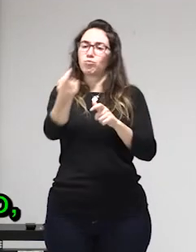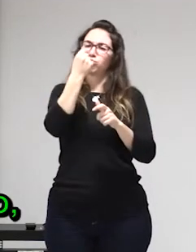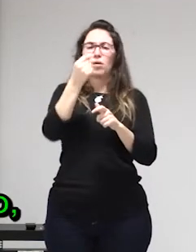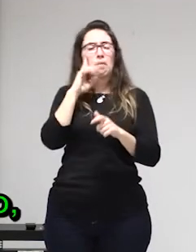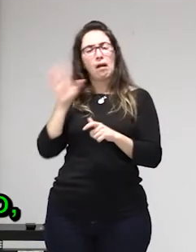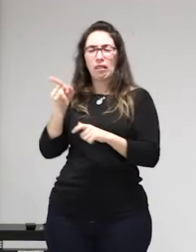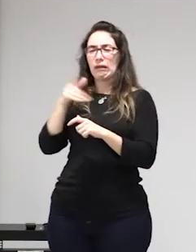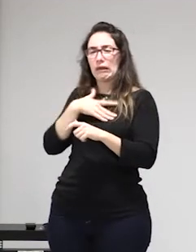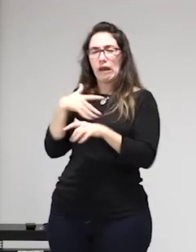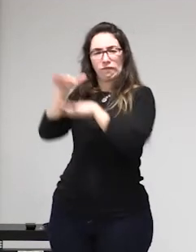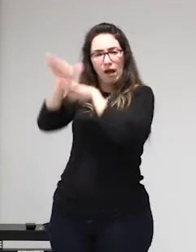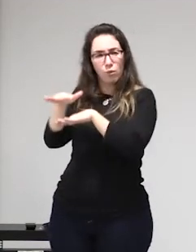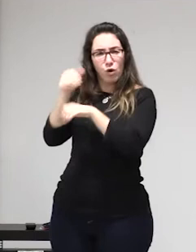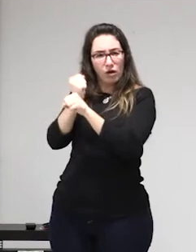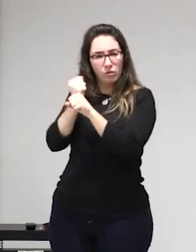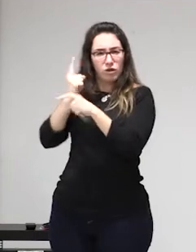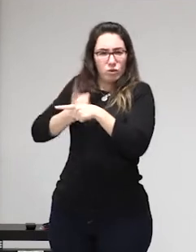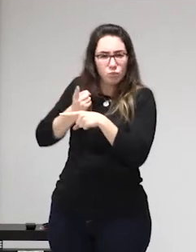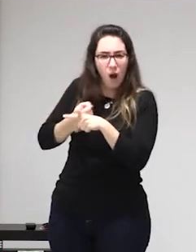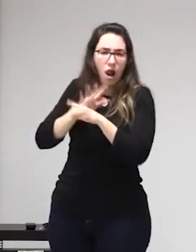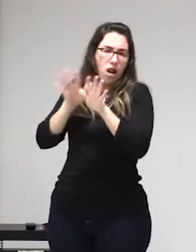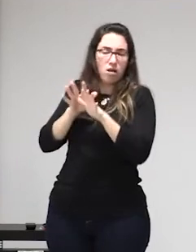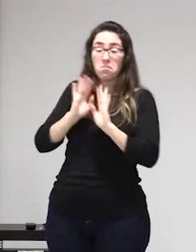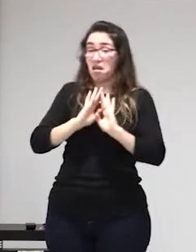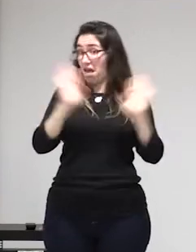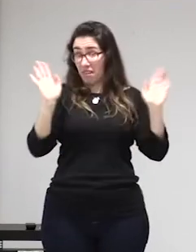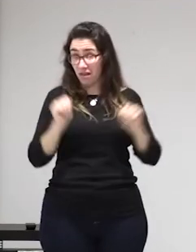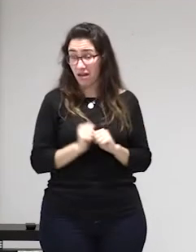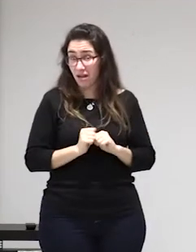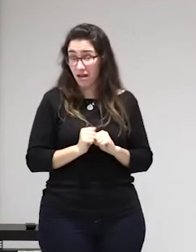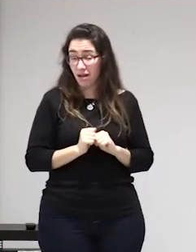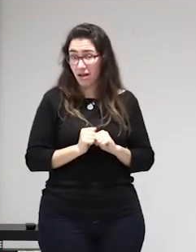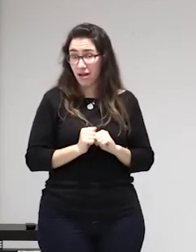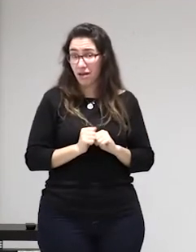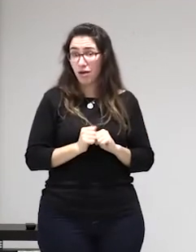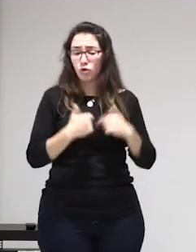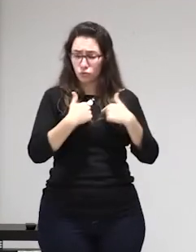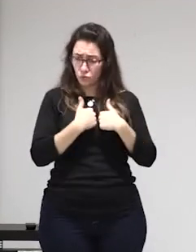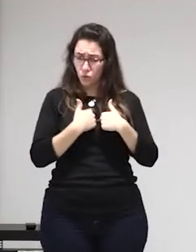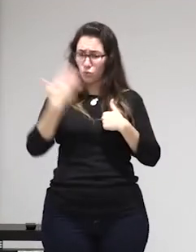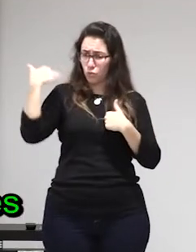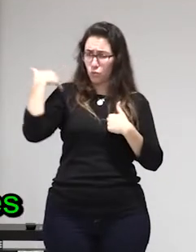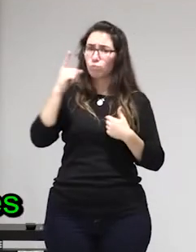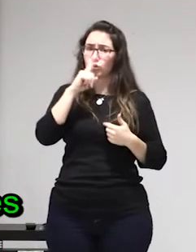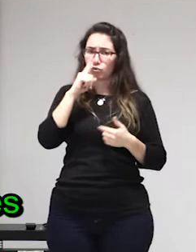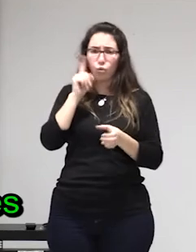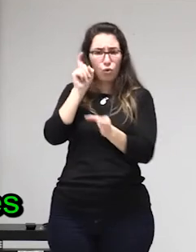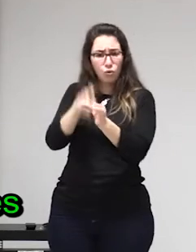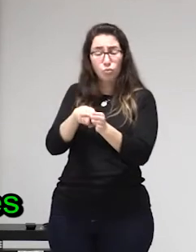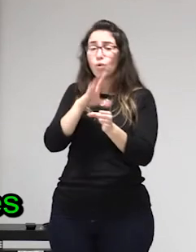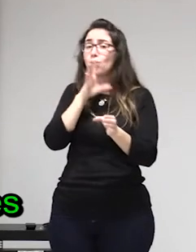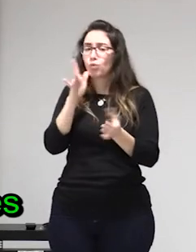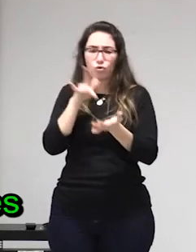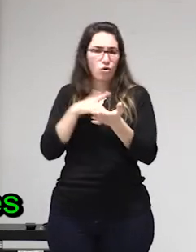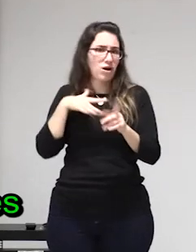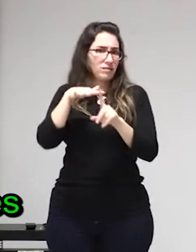ministerio de igualdad no cuenta nos está poniendo en una condición no de mujeres sino de niñas de acuerdo de bueno